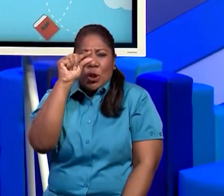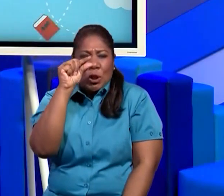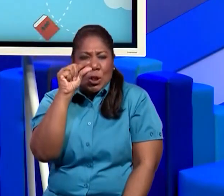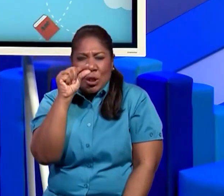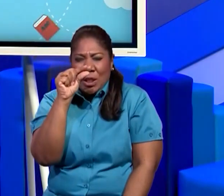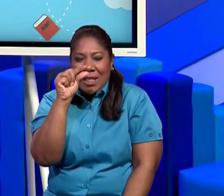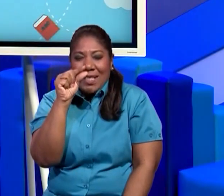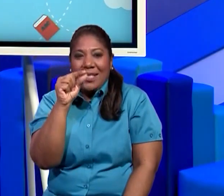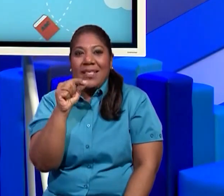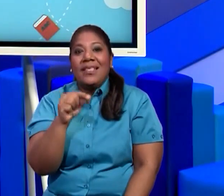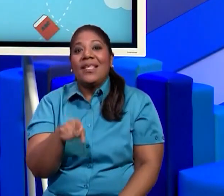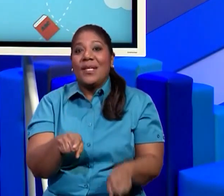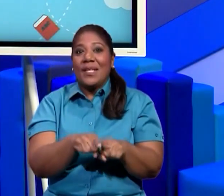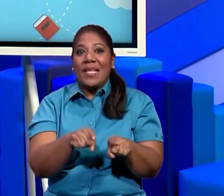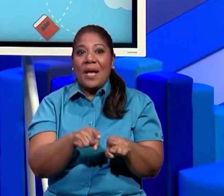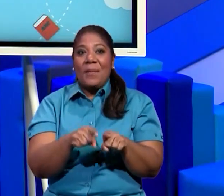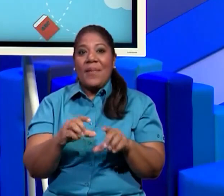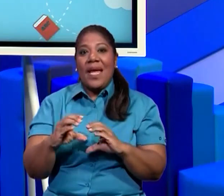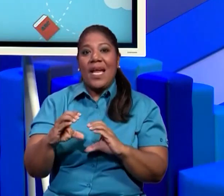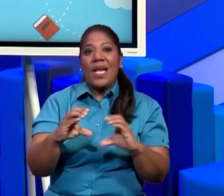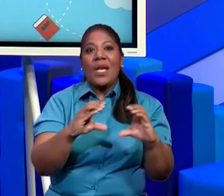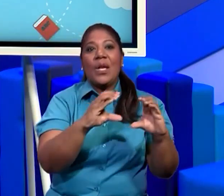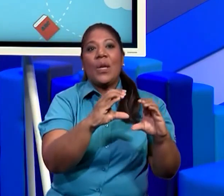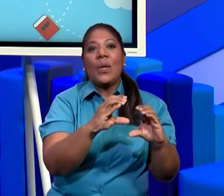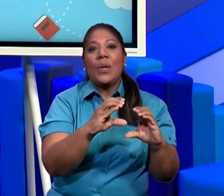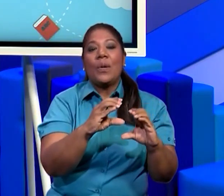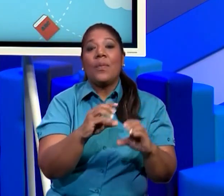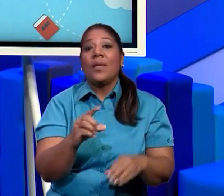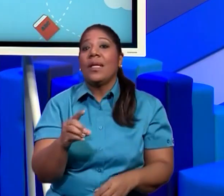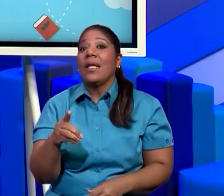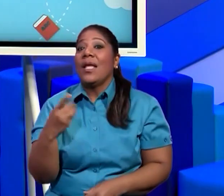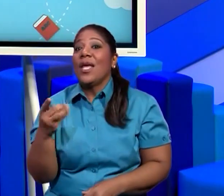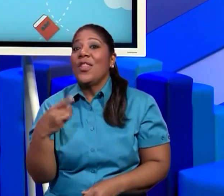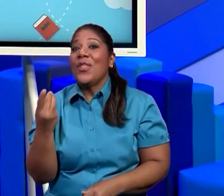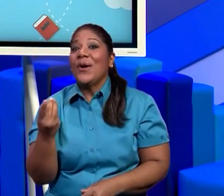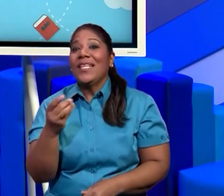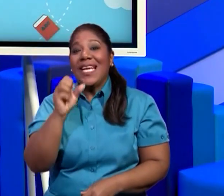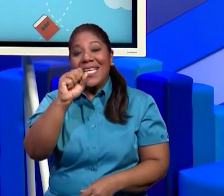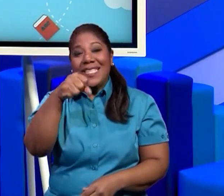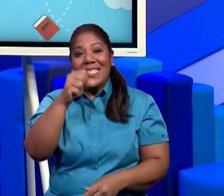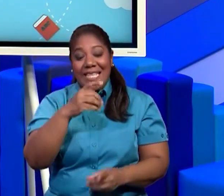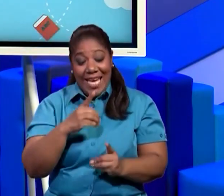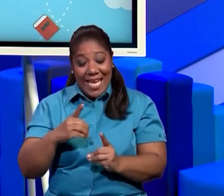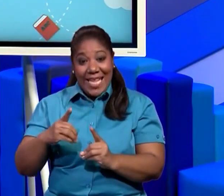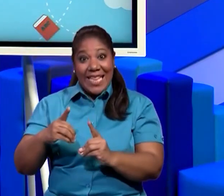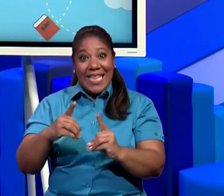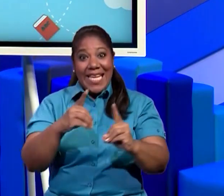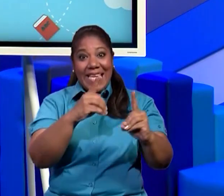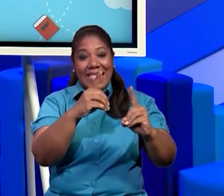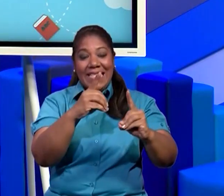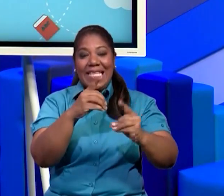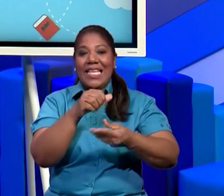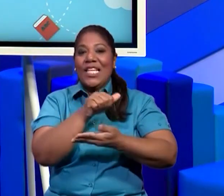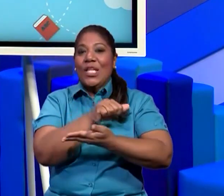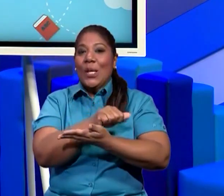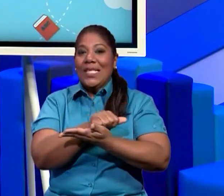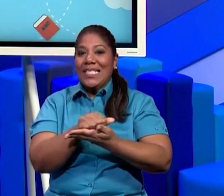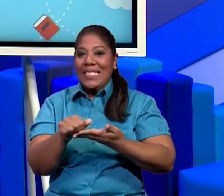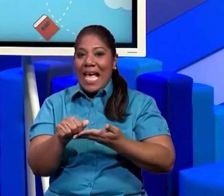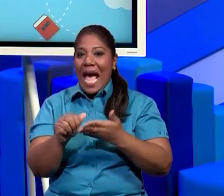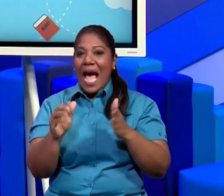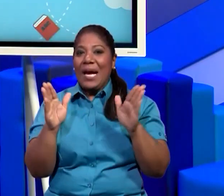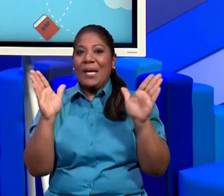viendo los corregimientos. ¿De dónde chicos? Del distrito de San Miguelito.